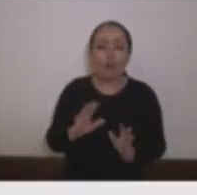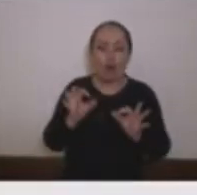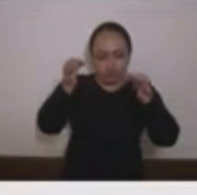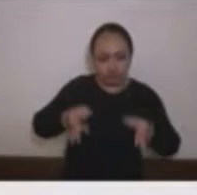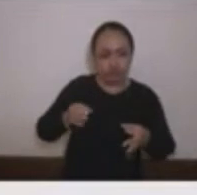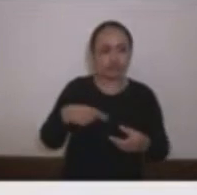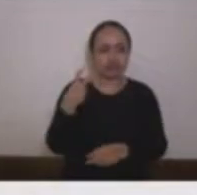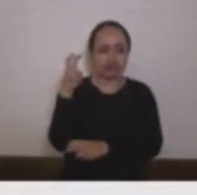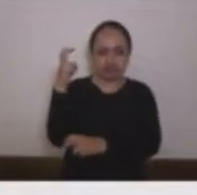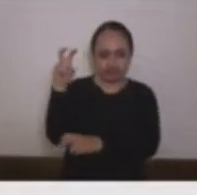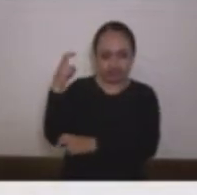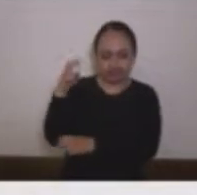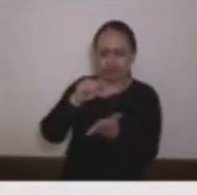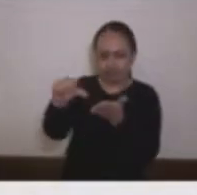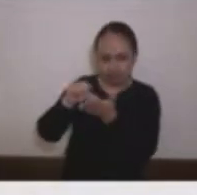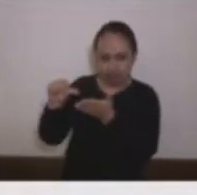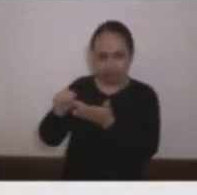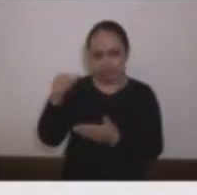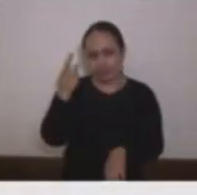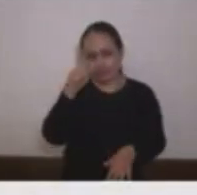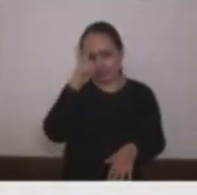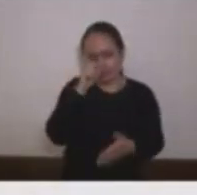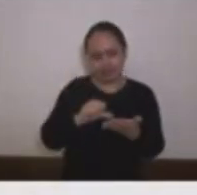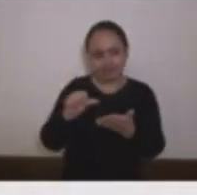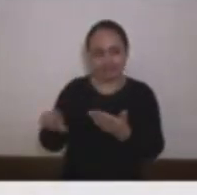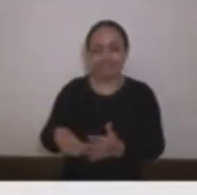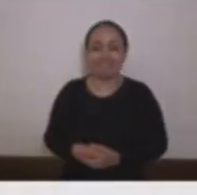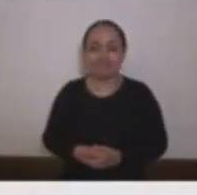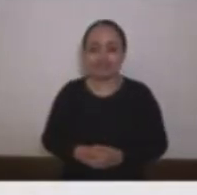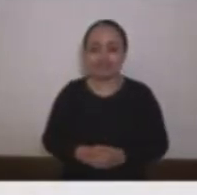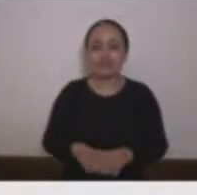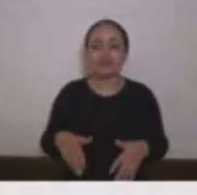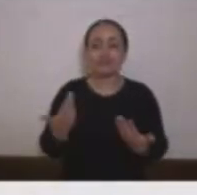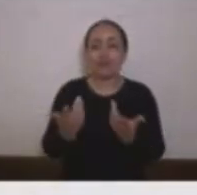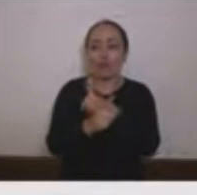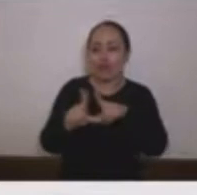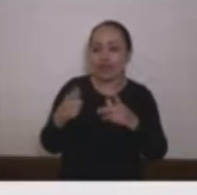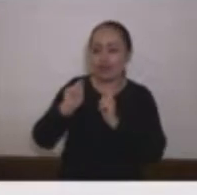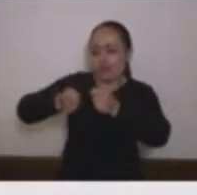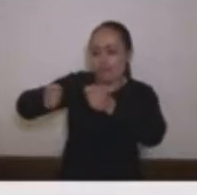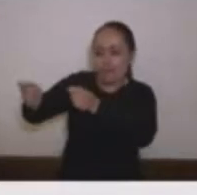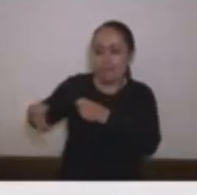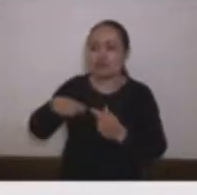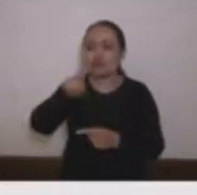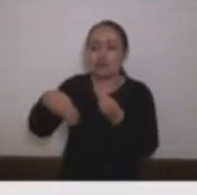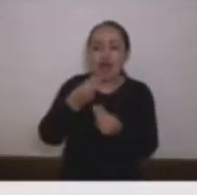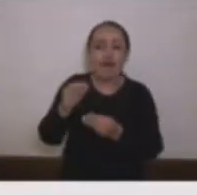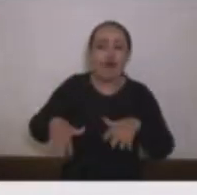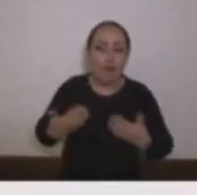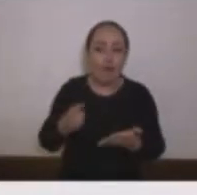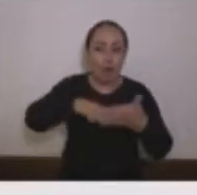a la administración municipal cuál será el criterio que utilizará para proveer los cargos de libre nombramiento y remoción que hacen parte de la planta del personal de la